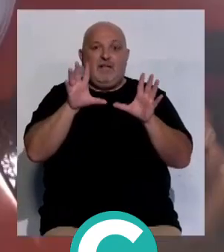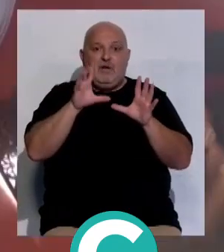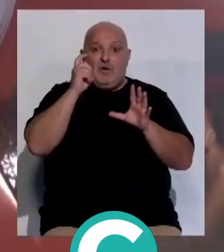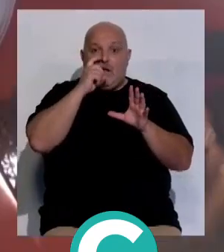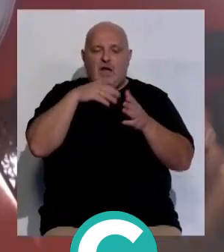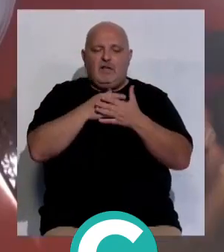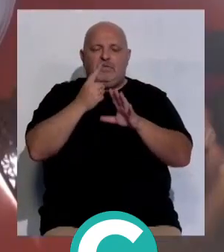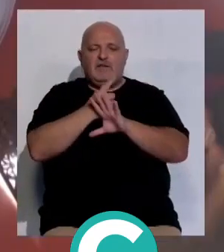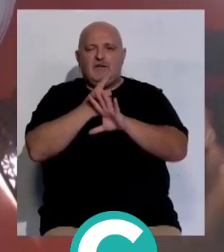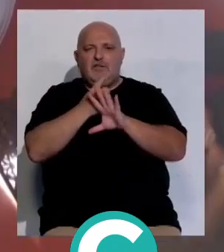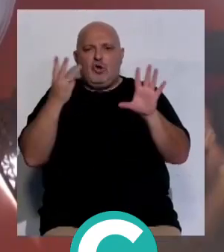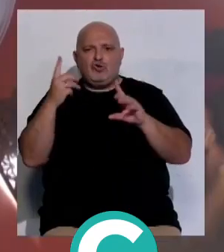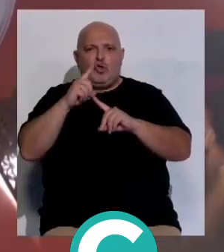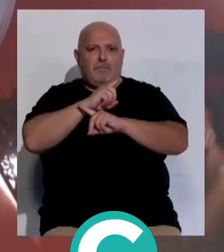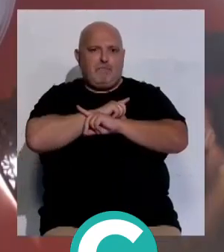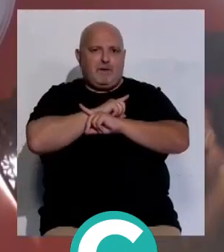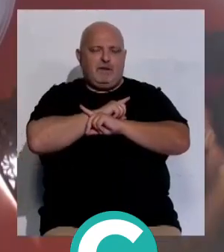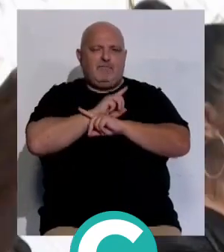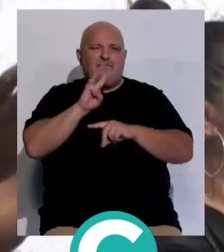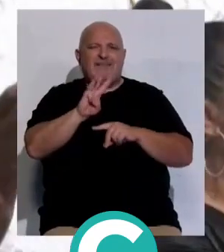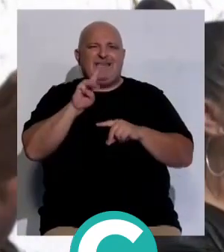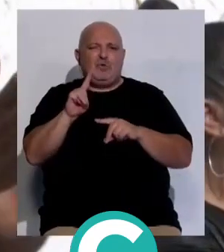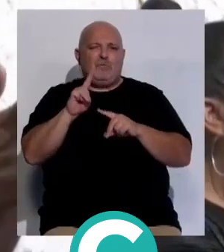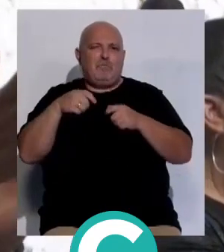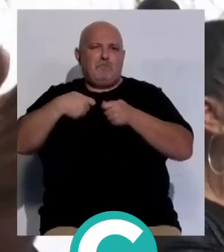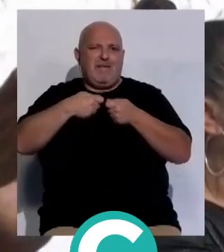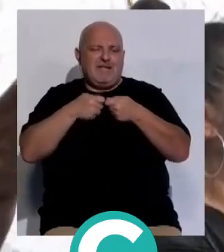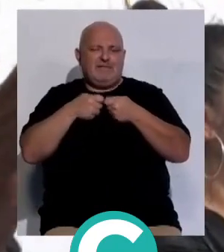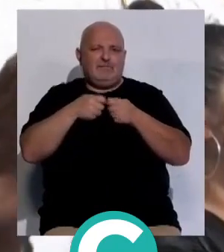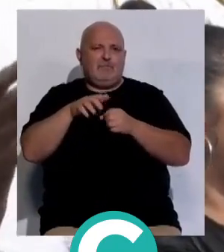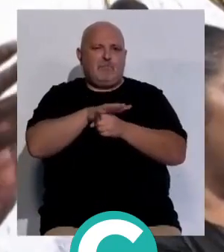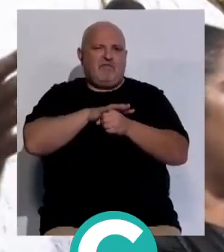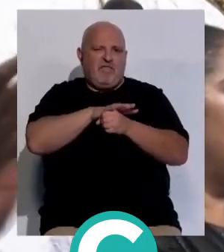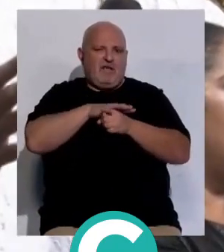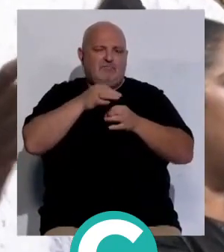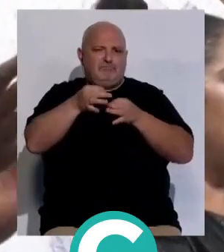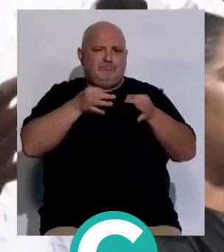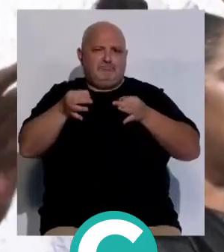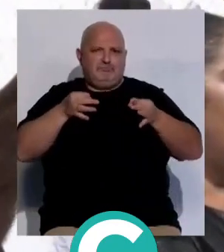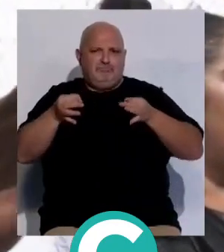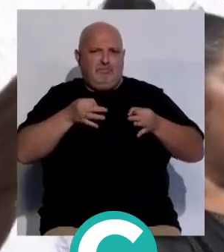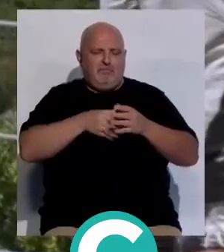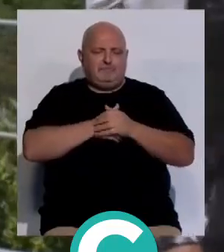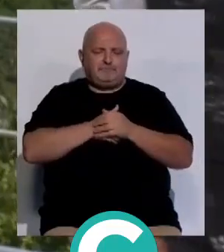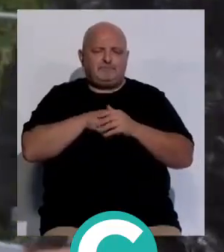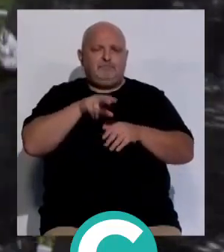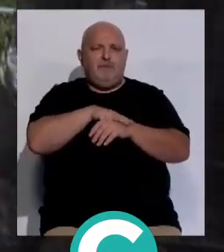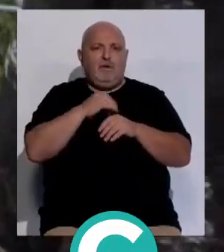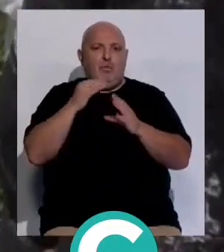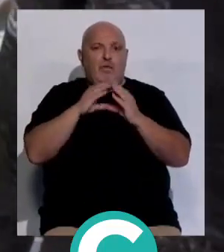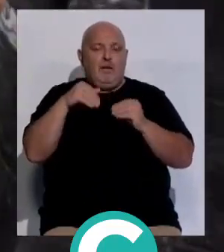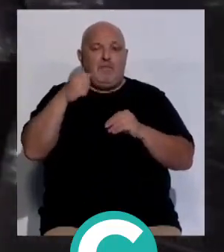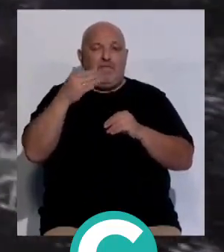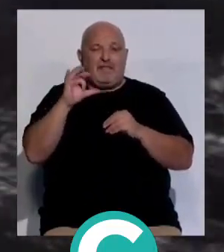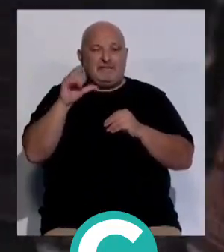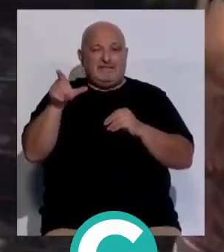10 de junio al 18 de noviembre en 31 sedes de peñas repartidas por diferentes municipios. La delegada de la Junta en Cádiz,